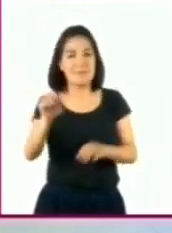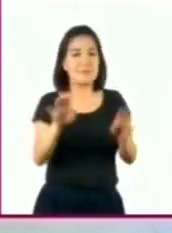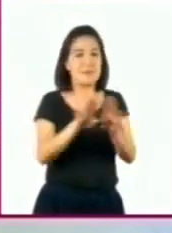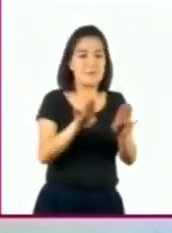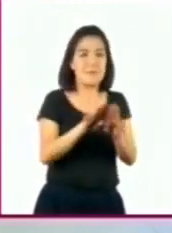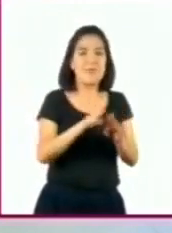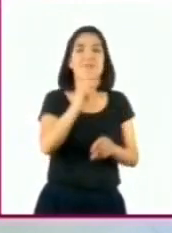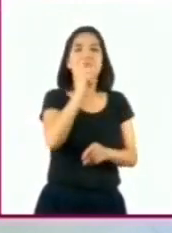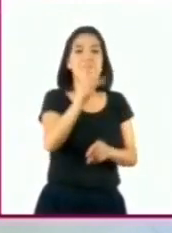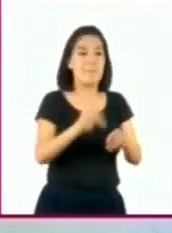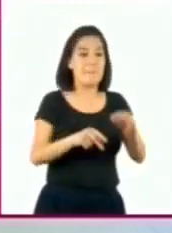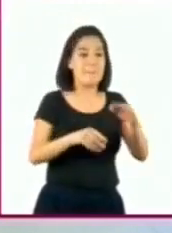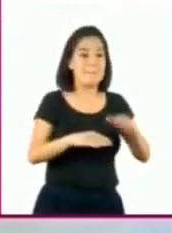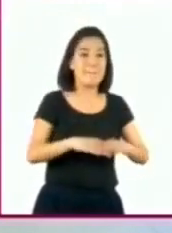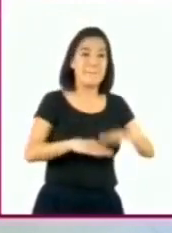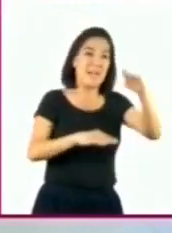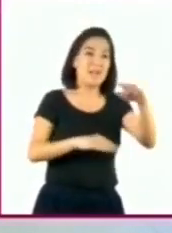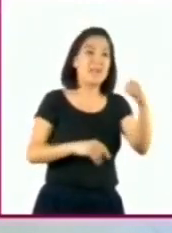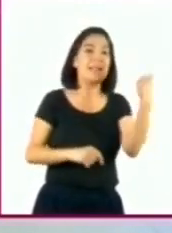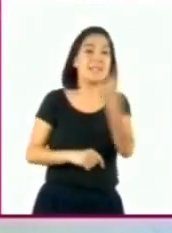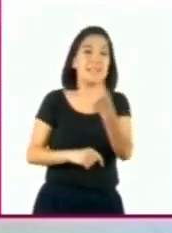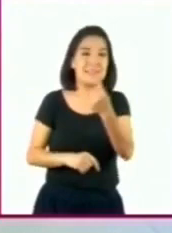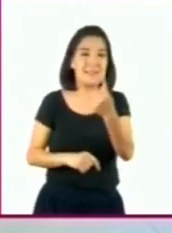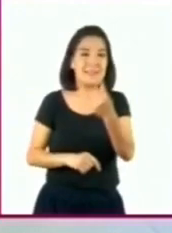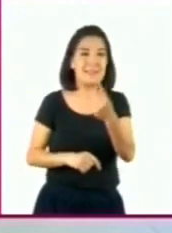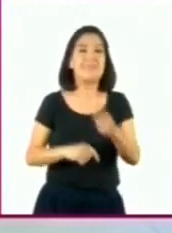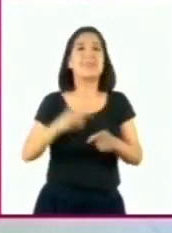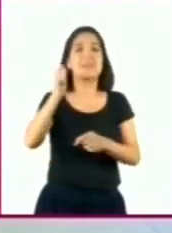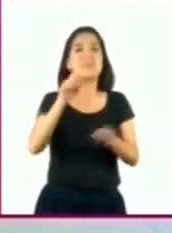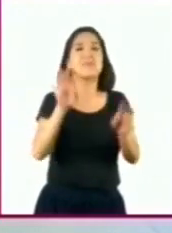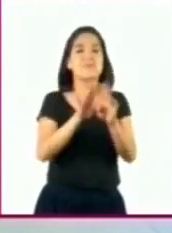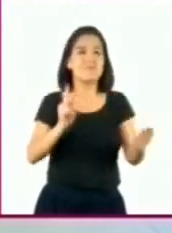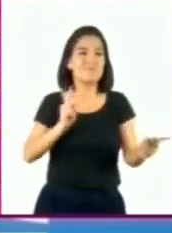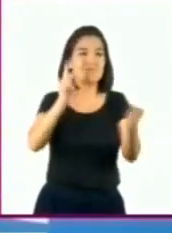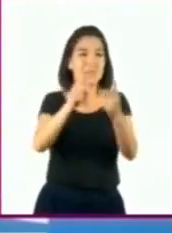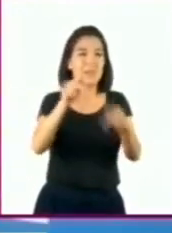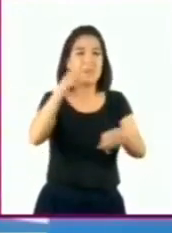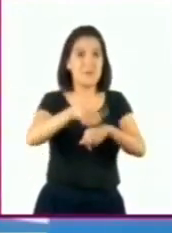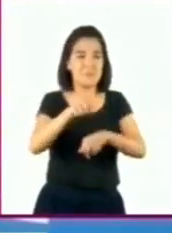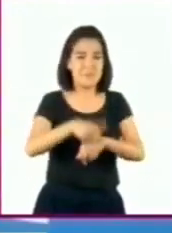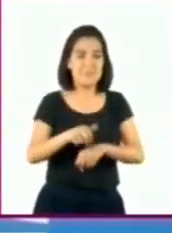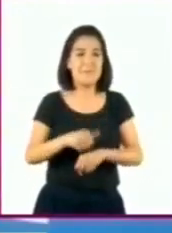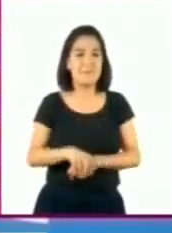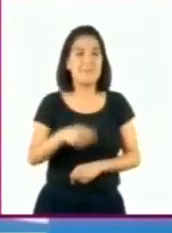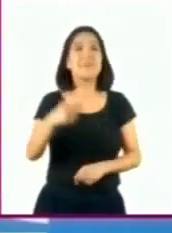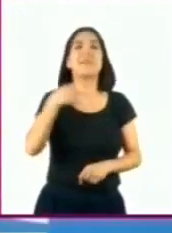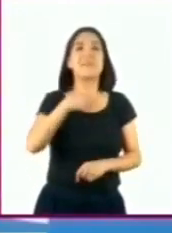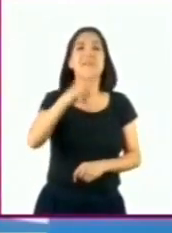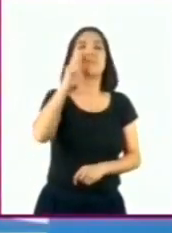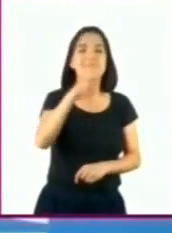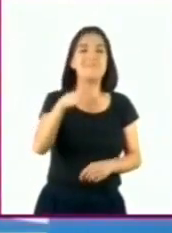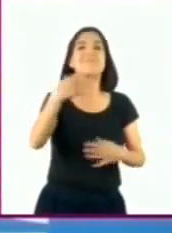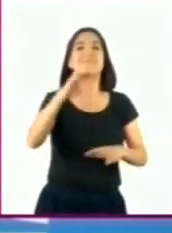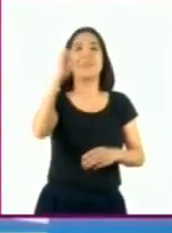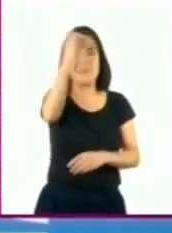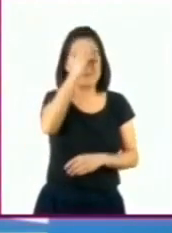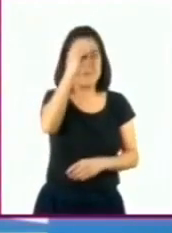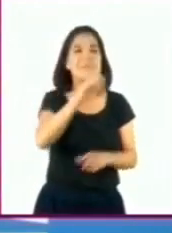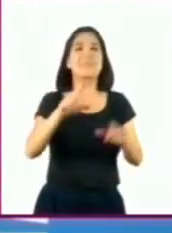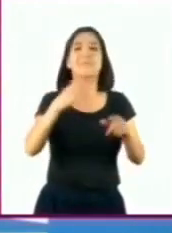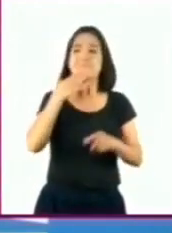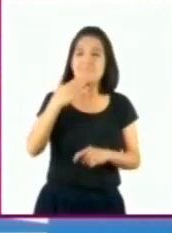mayor que para comparar estos dos números? Me parece una excelente observación,